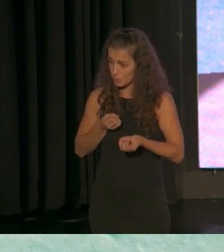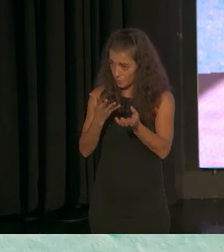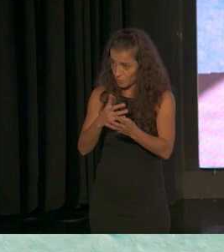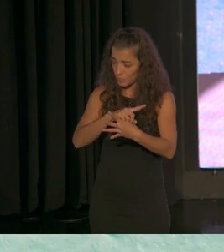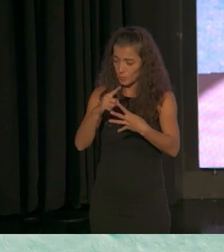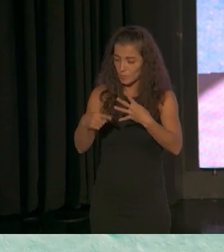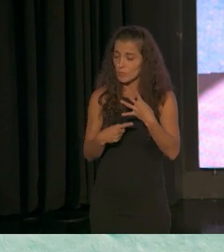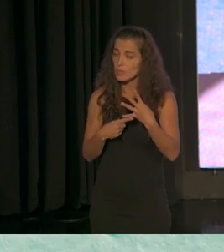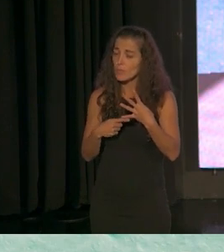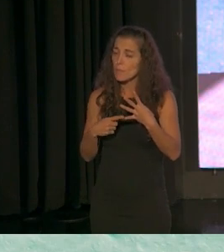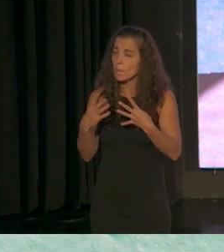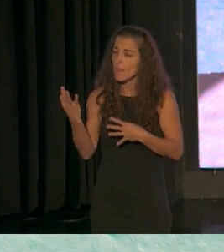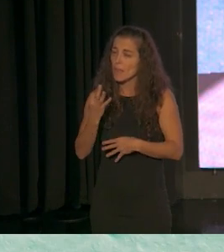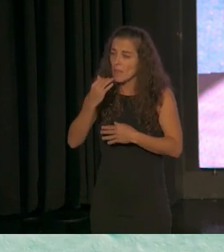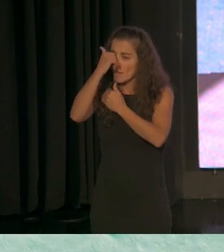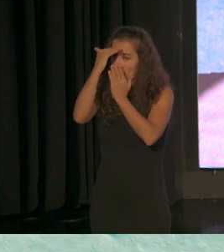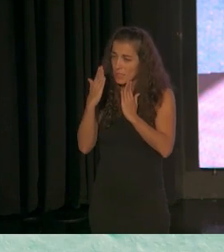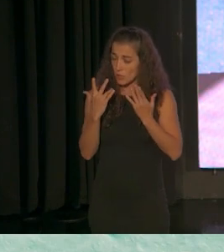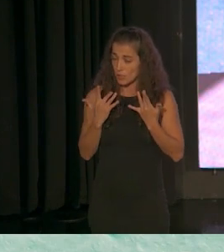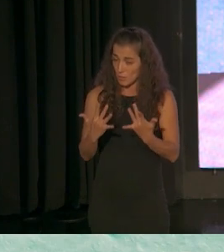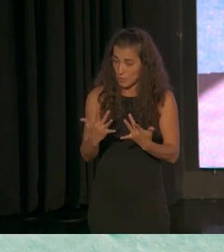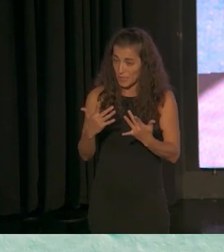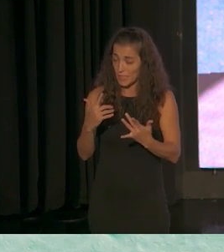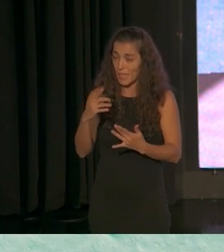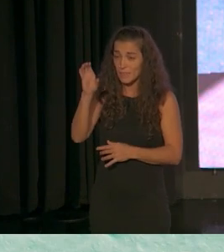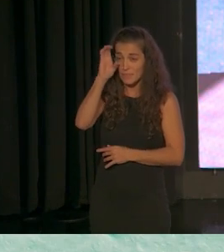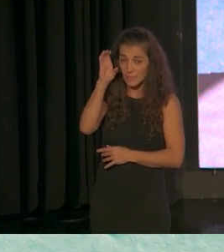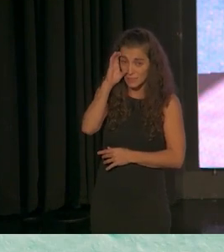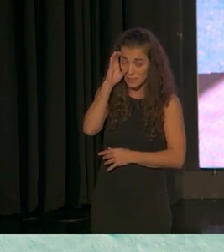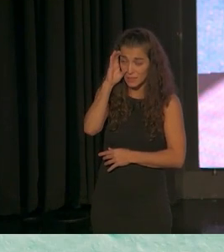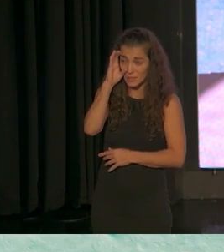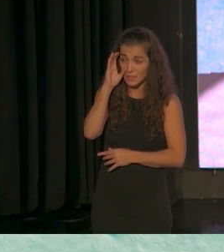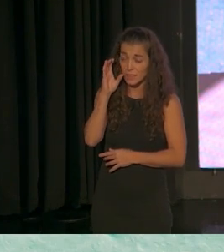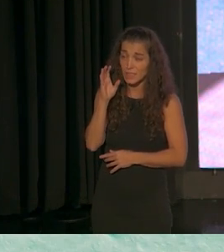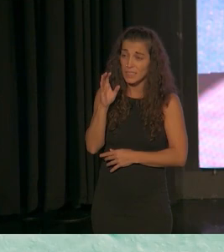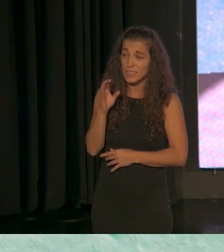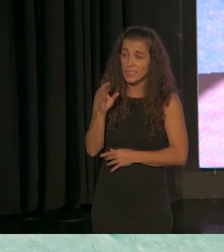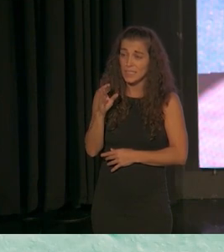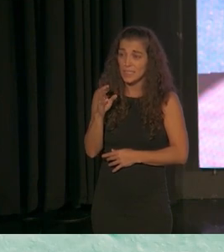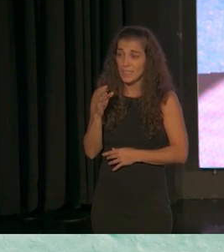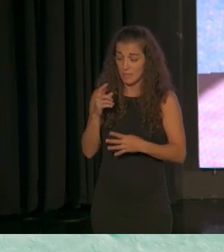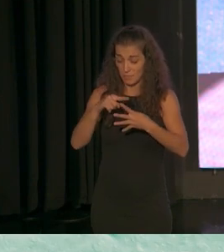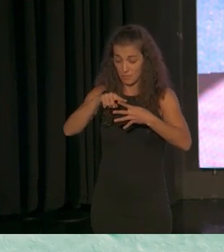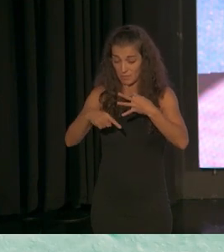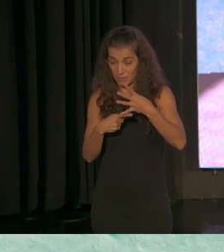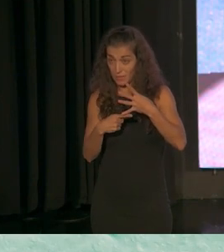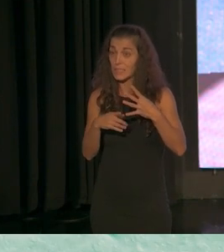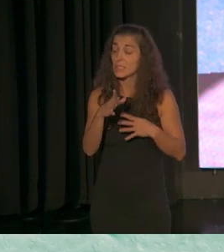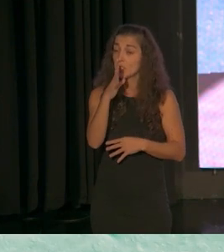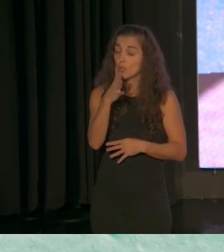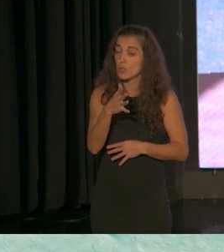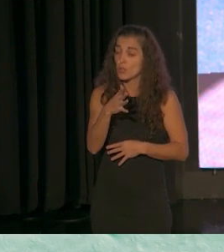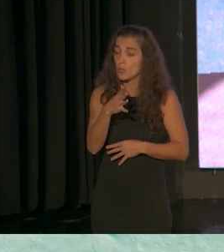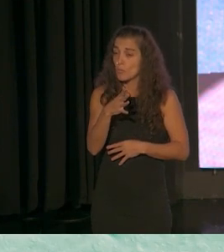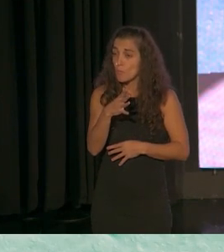prestar atención en la atención temprana porque van a tener que ver y van a sentar un poco los cimientos y las bases